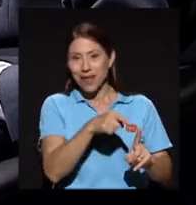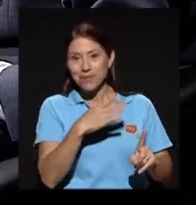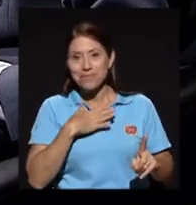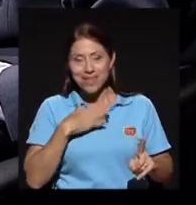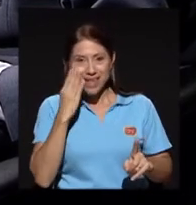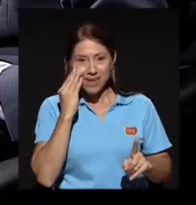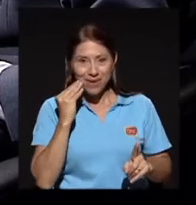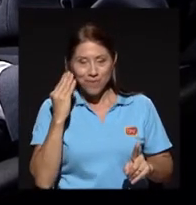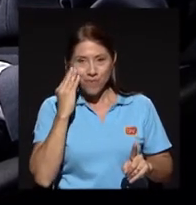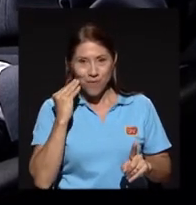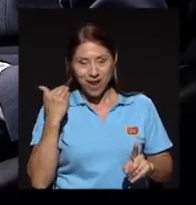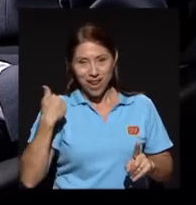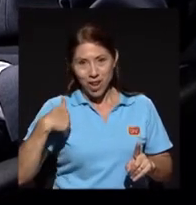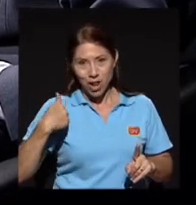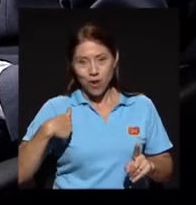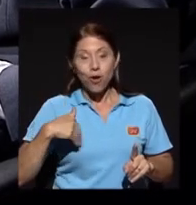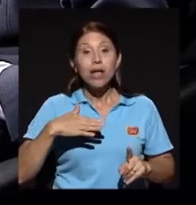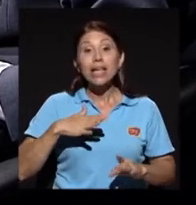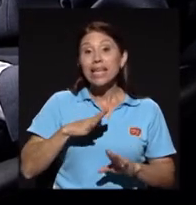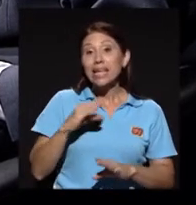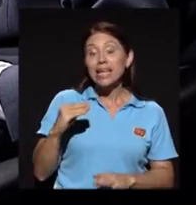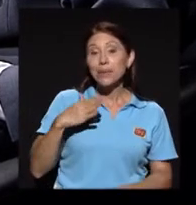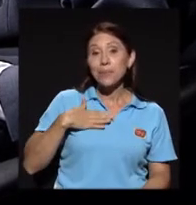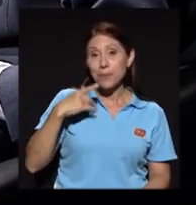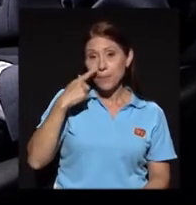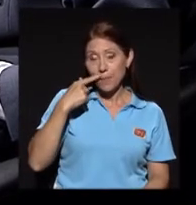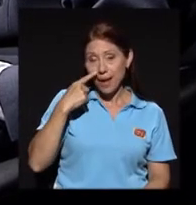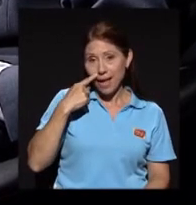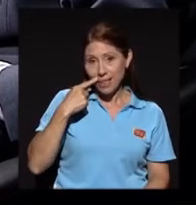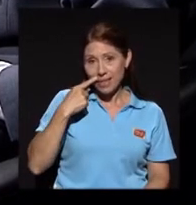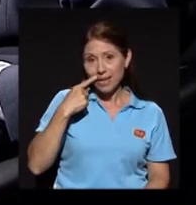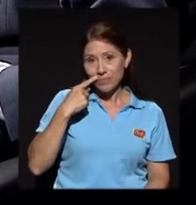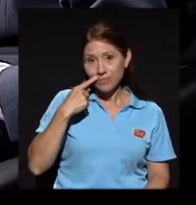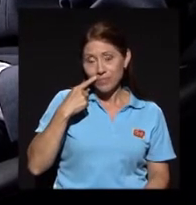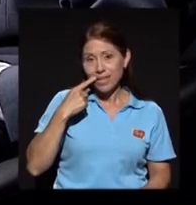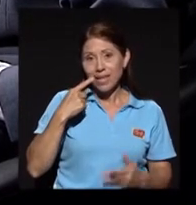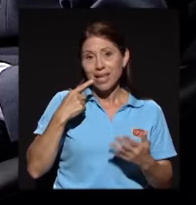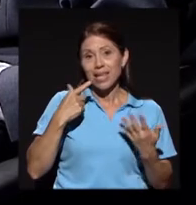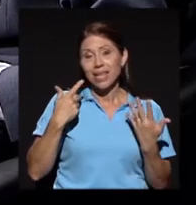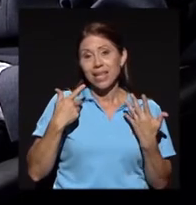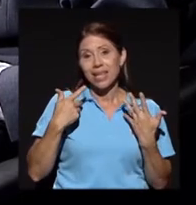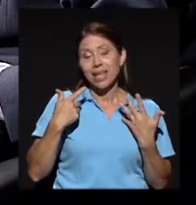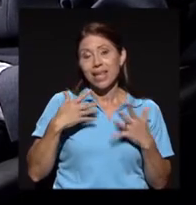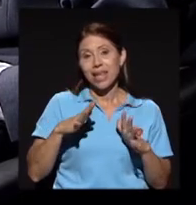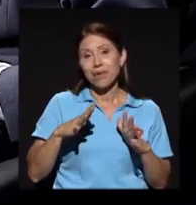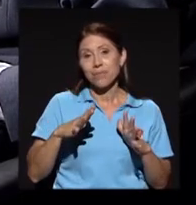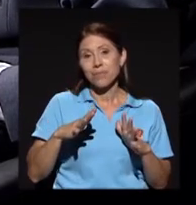Y mi padre, que se me adelantó 30 años,